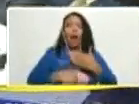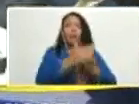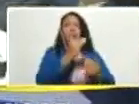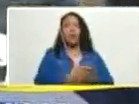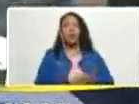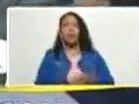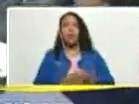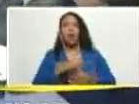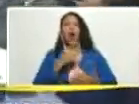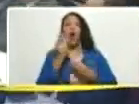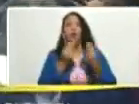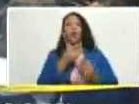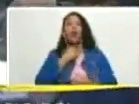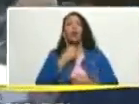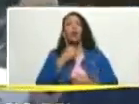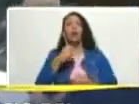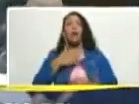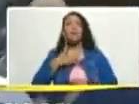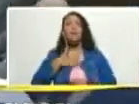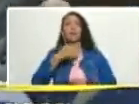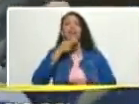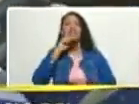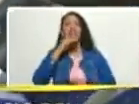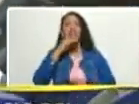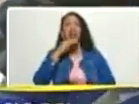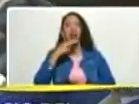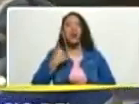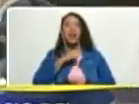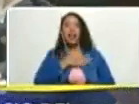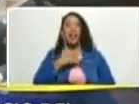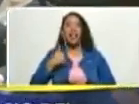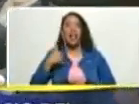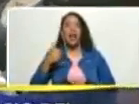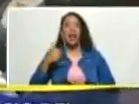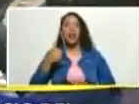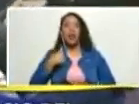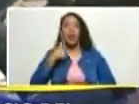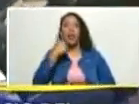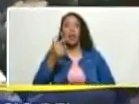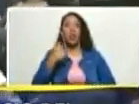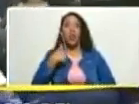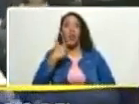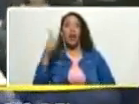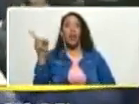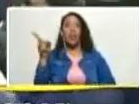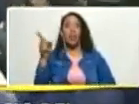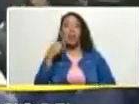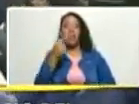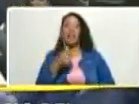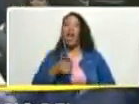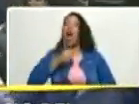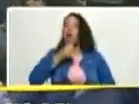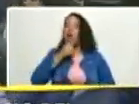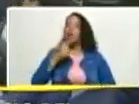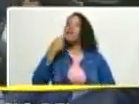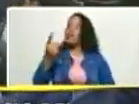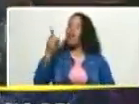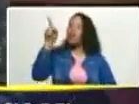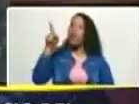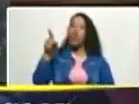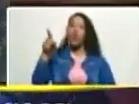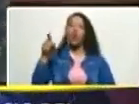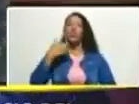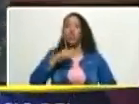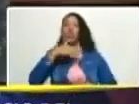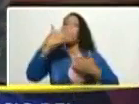como le gusta a una de las nietas nuestras que yo diga siempre me cuando yo digo eso ya después me dice abuelo dijiste lo que